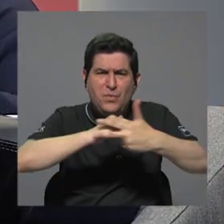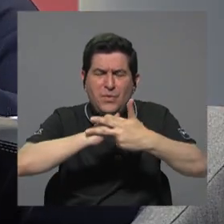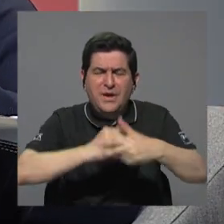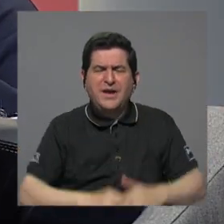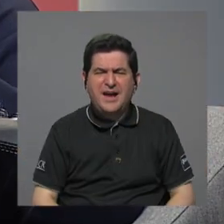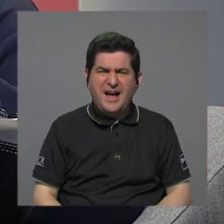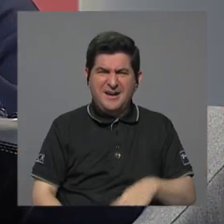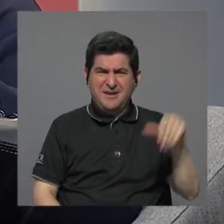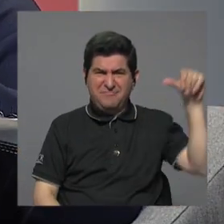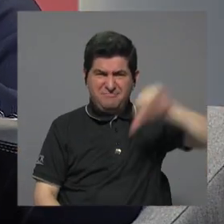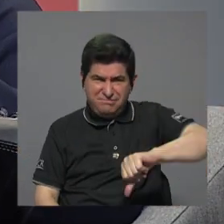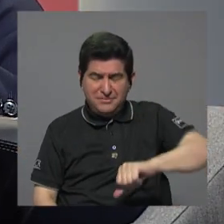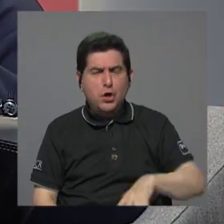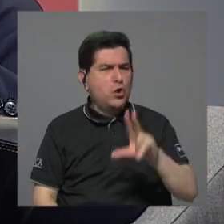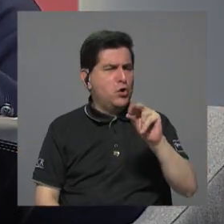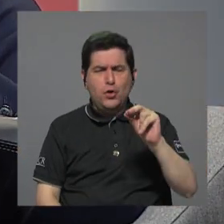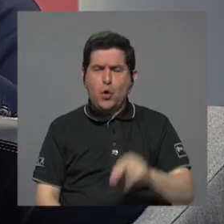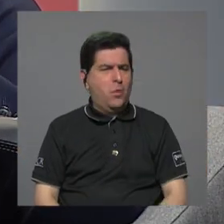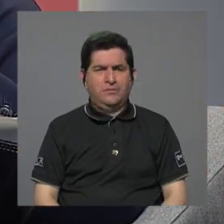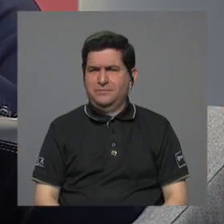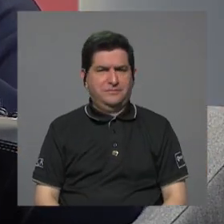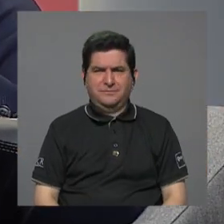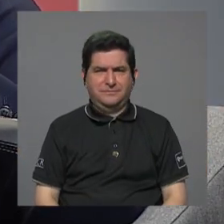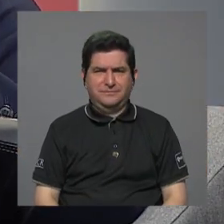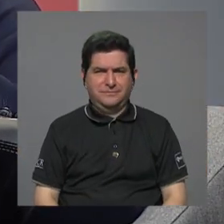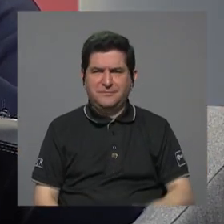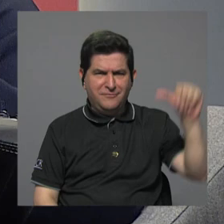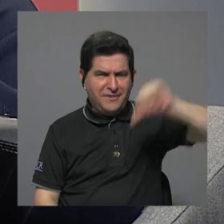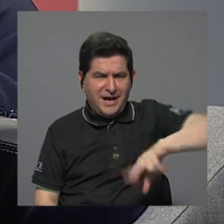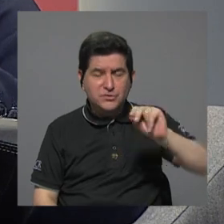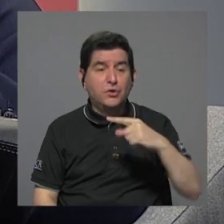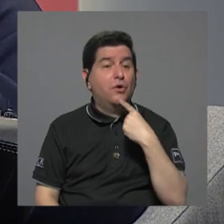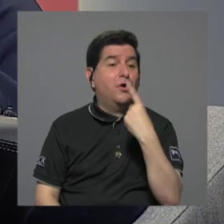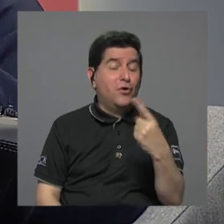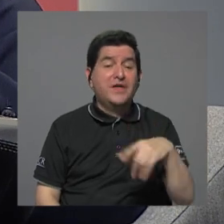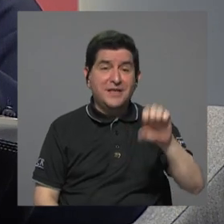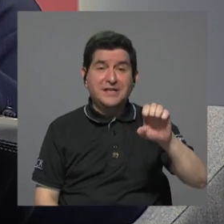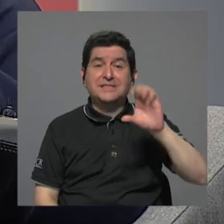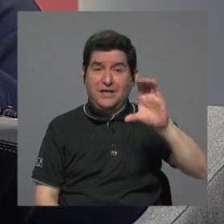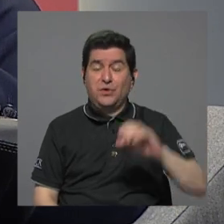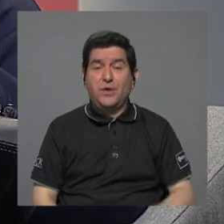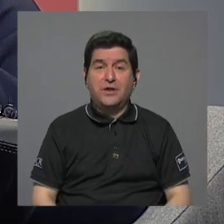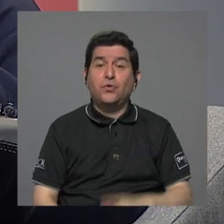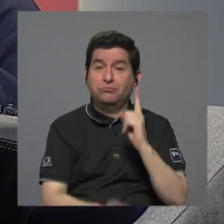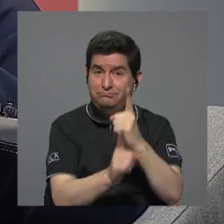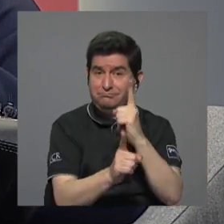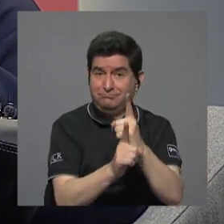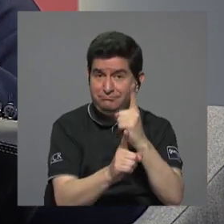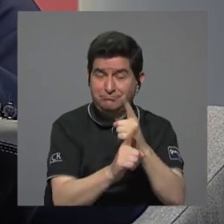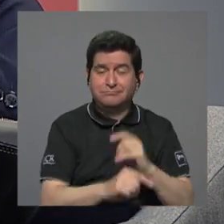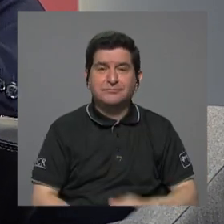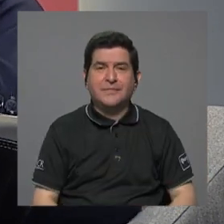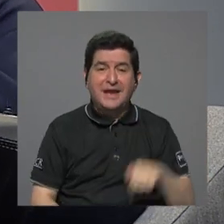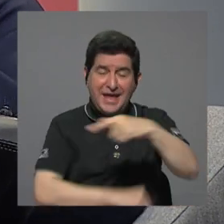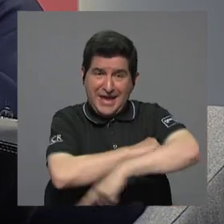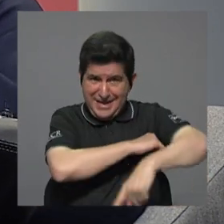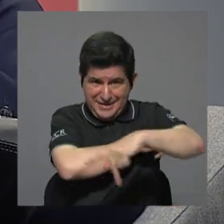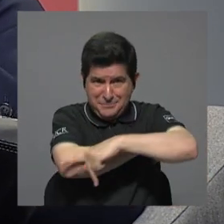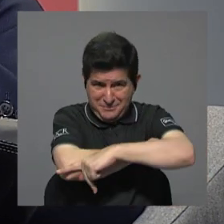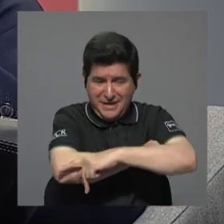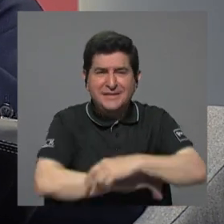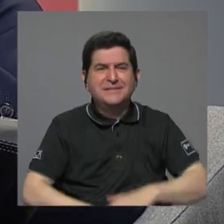llamaría fracaso yo llamaría un poco tomando lo que dice don Eduardo efectivamente en este país